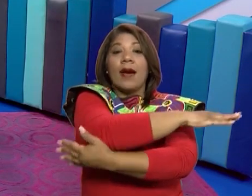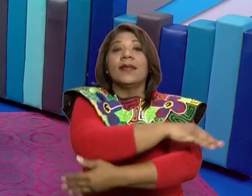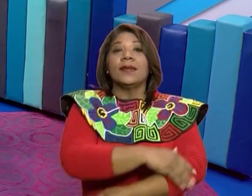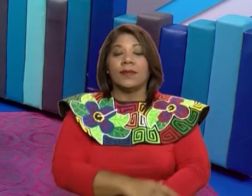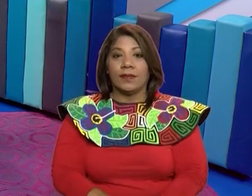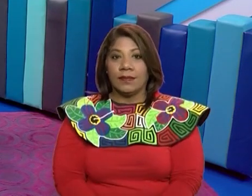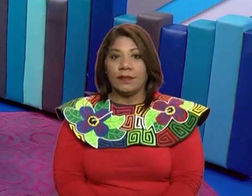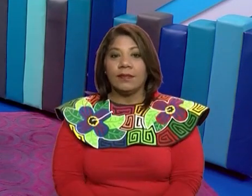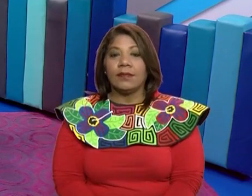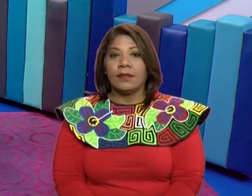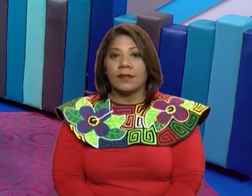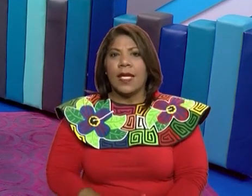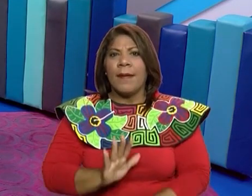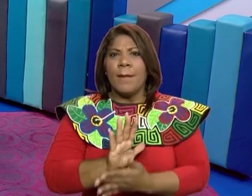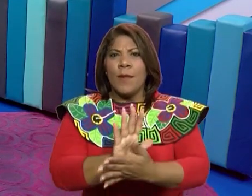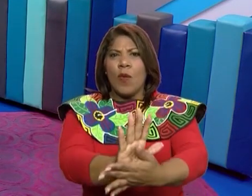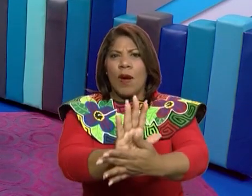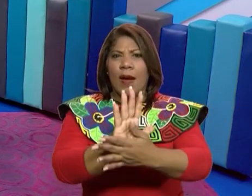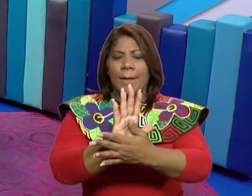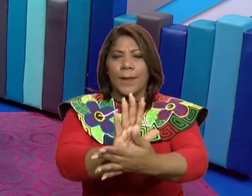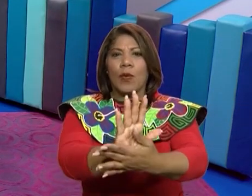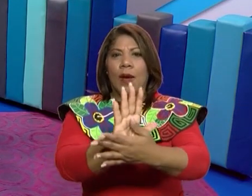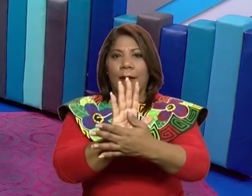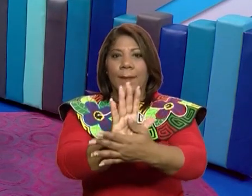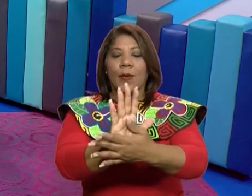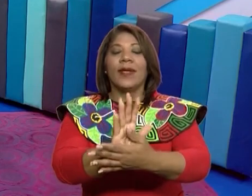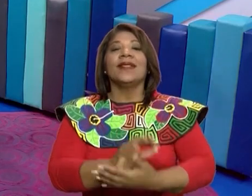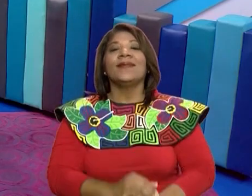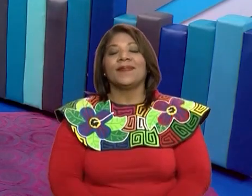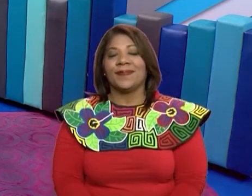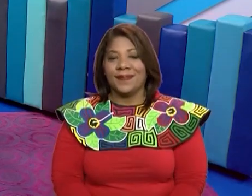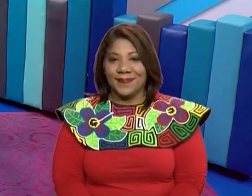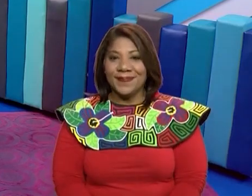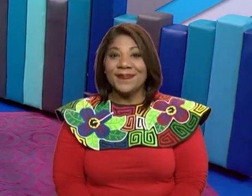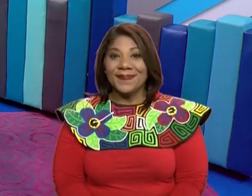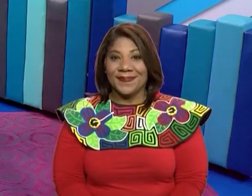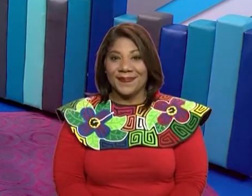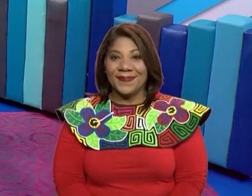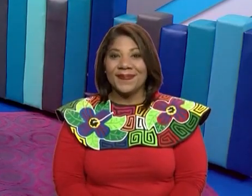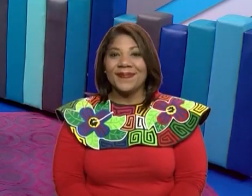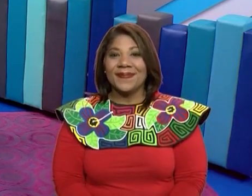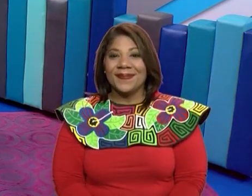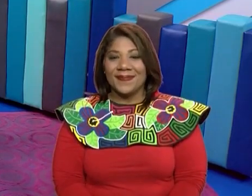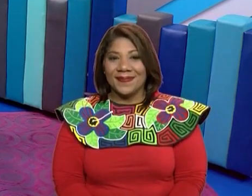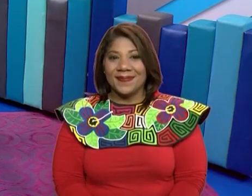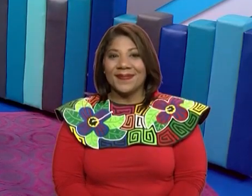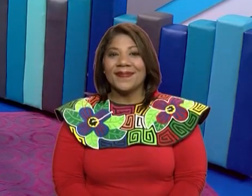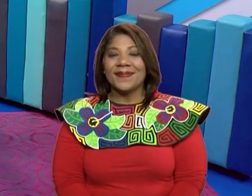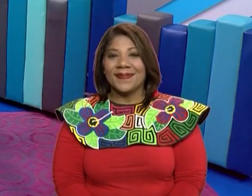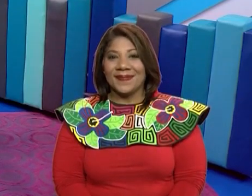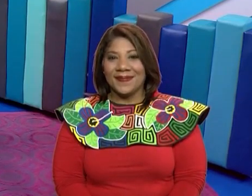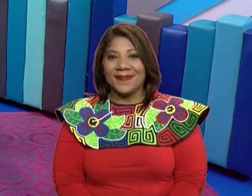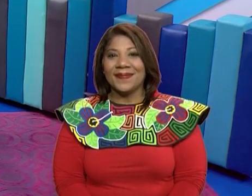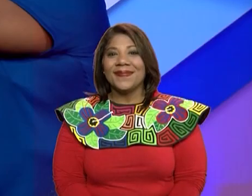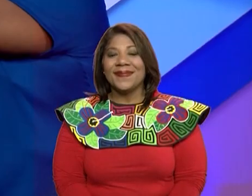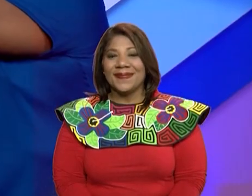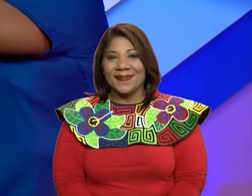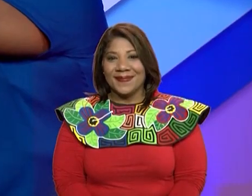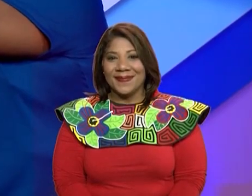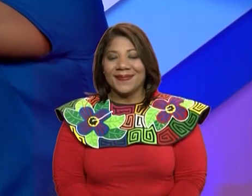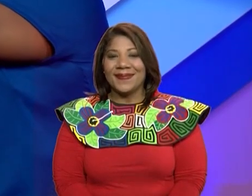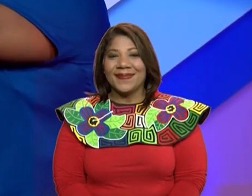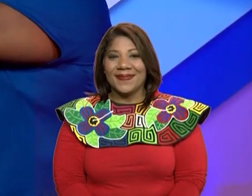1, 2, 3, 4, 5, 6, cambiamos de brazo, 1, 2, 3,